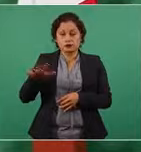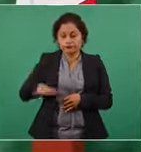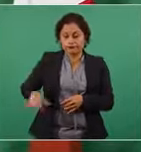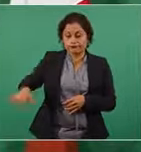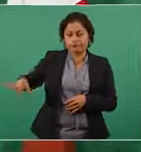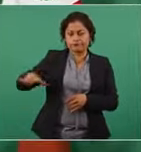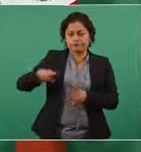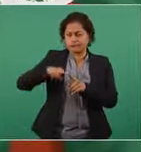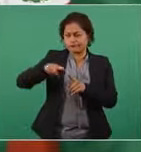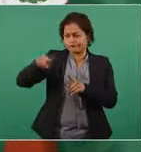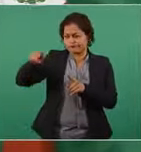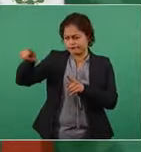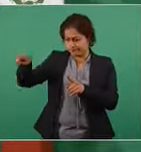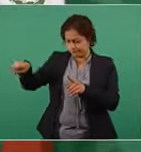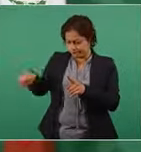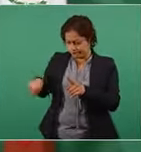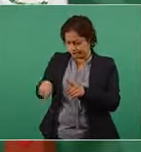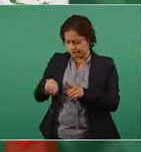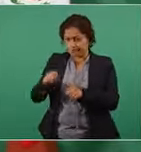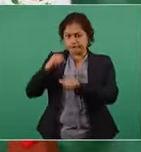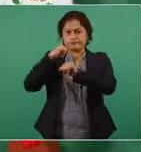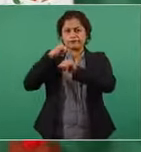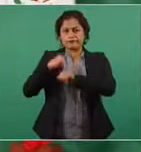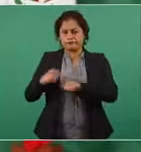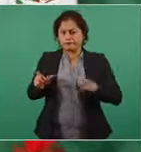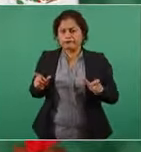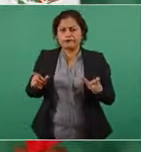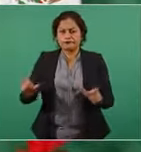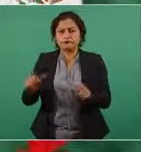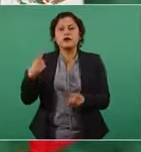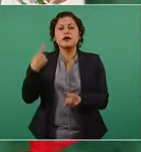de la Secretaría de Marina.